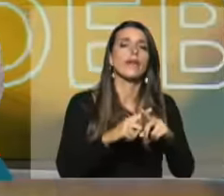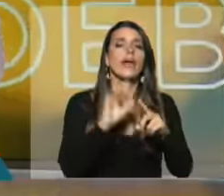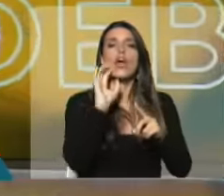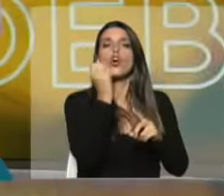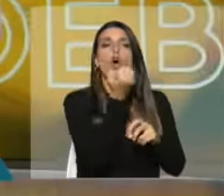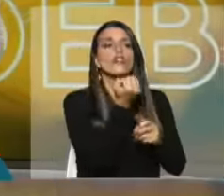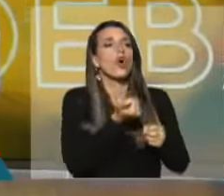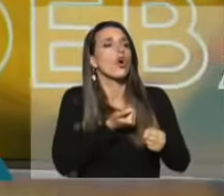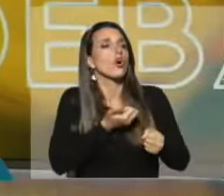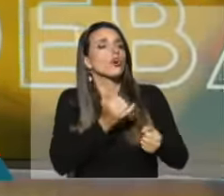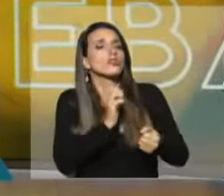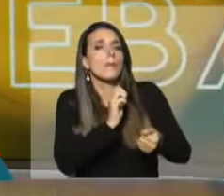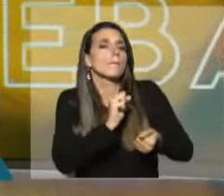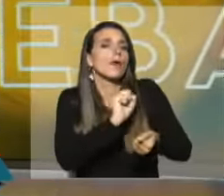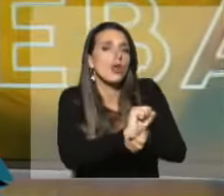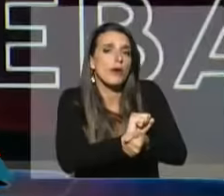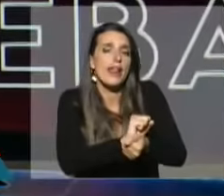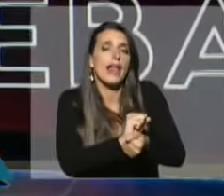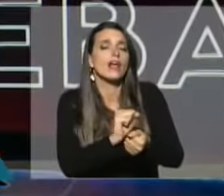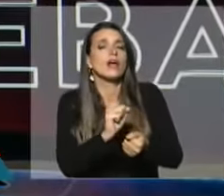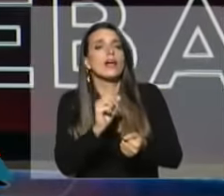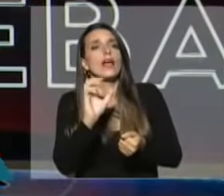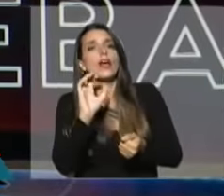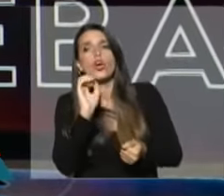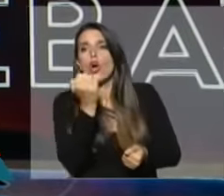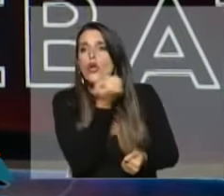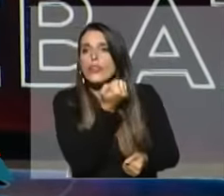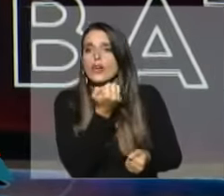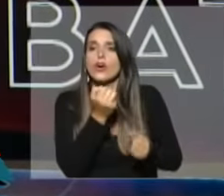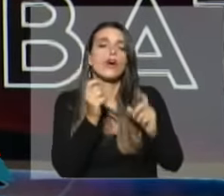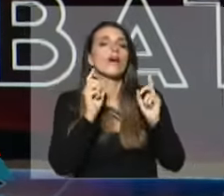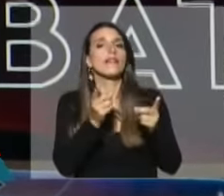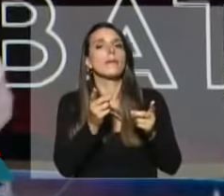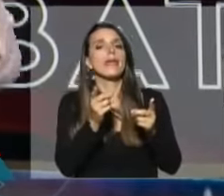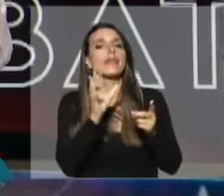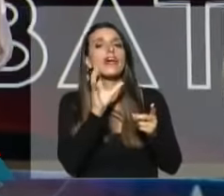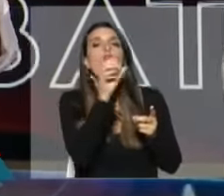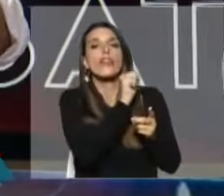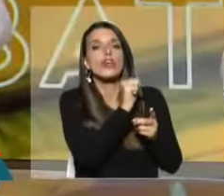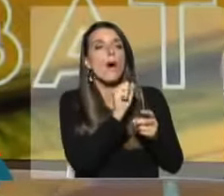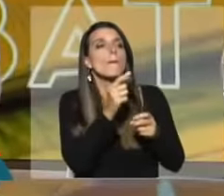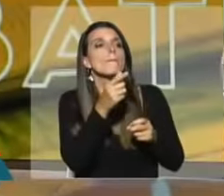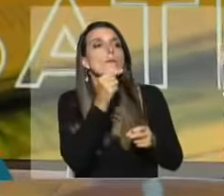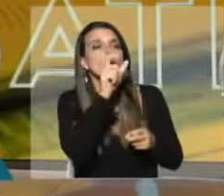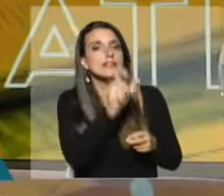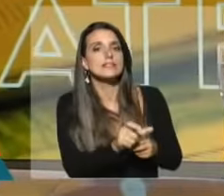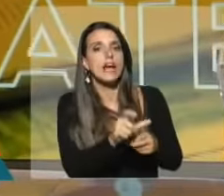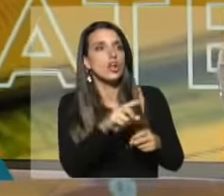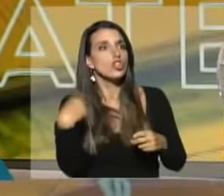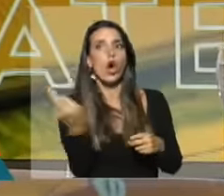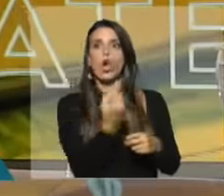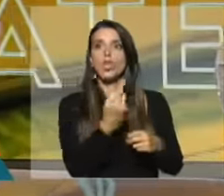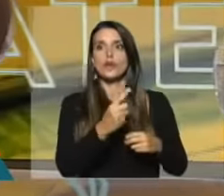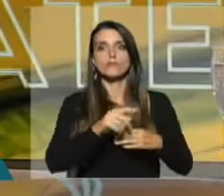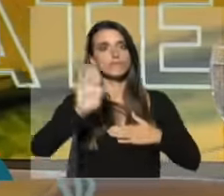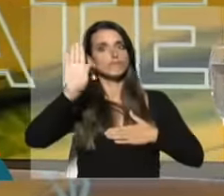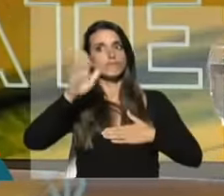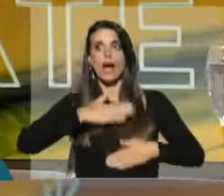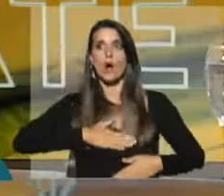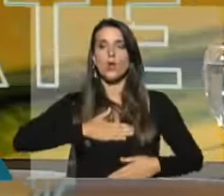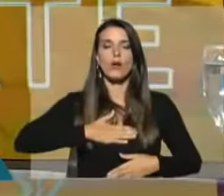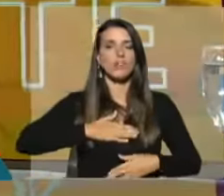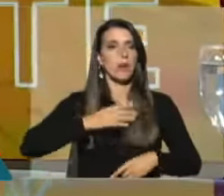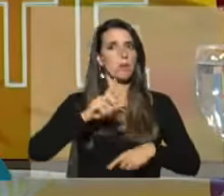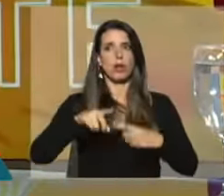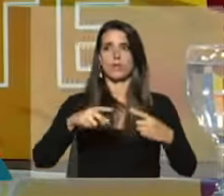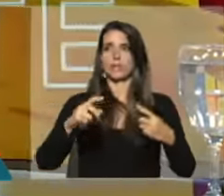Proceso Penal. Discutimos el Código de Procedimiento Policial. Todo salió por unanimidad. Y de la noche a la